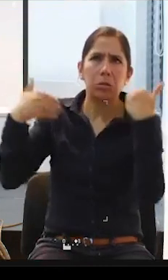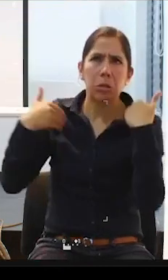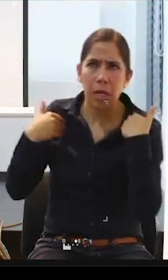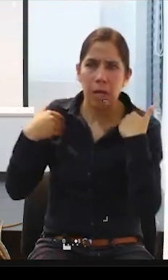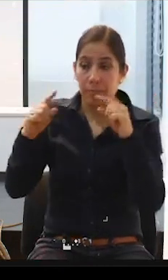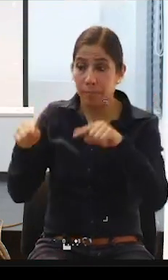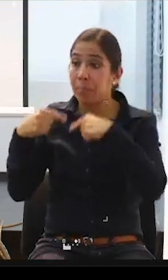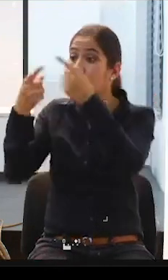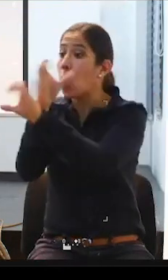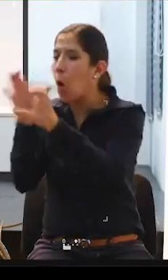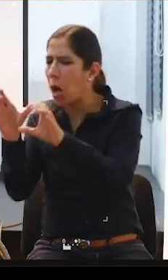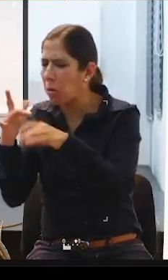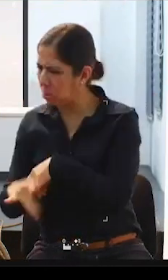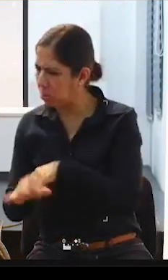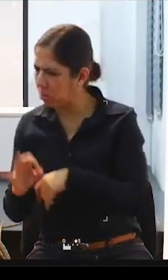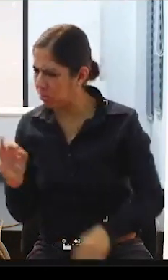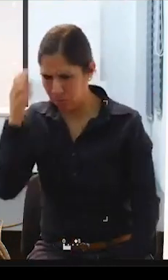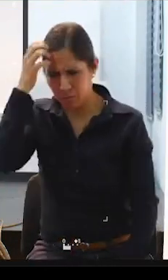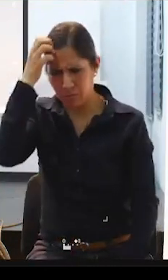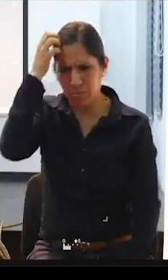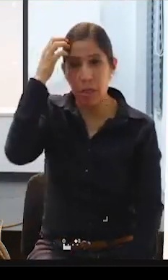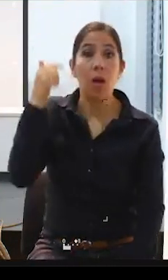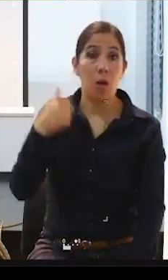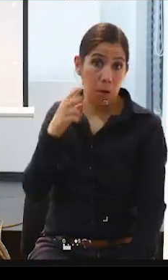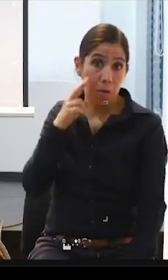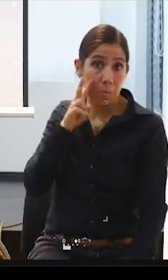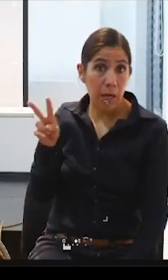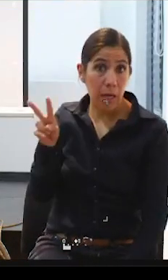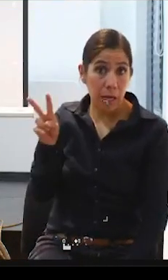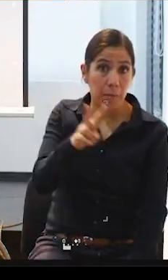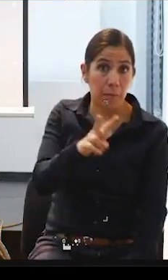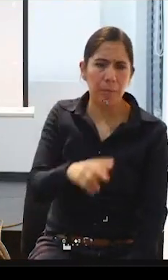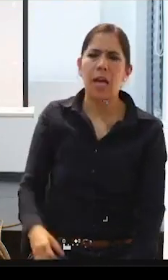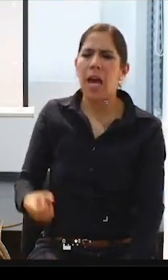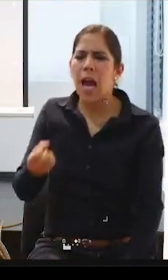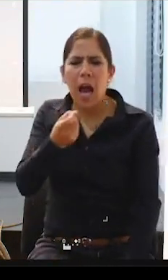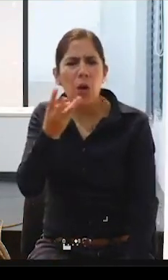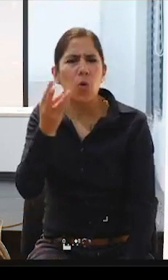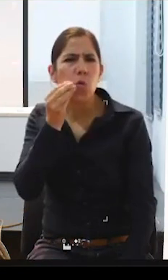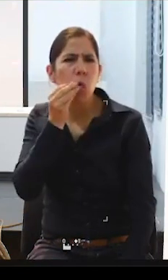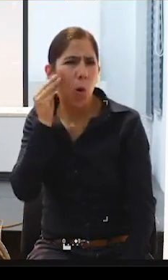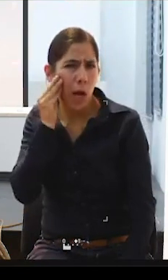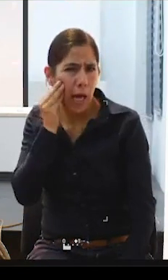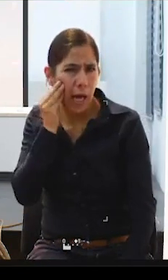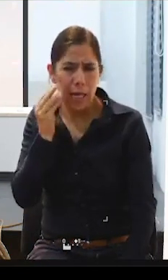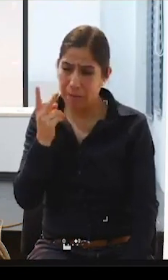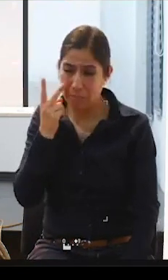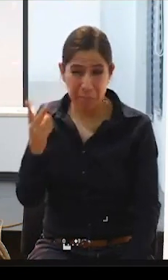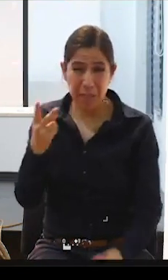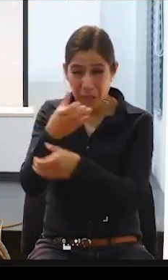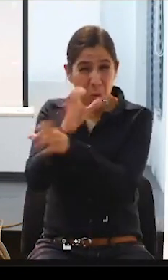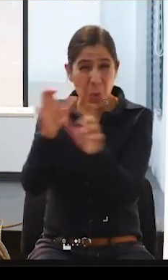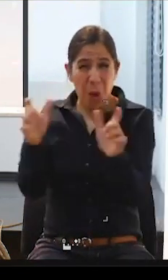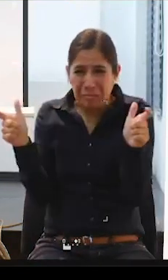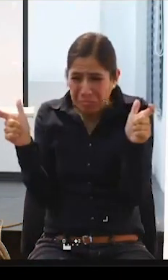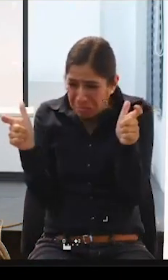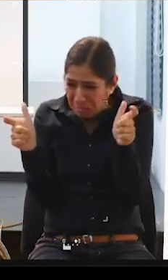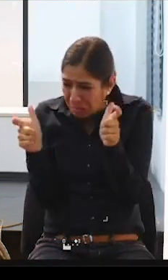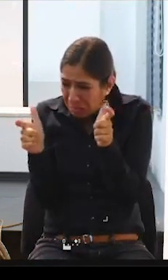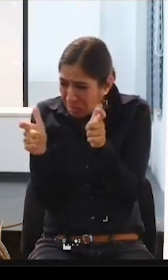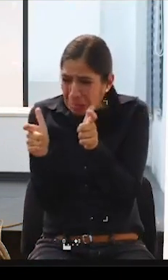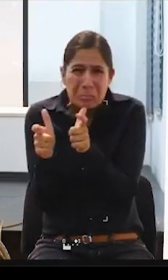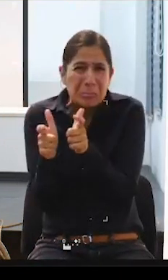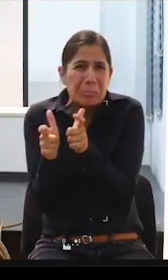No. Hemos visto, hemos visto residencias donde las habitaciones son pequeñísimas, pero